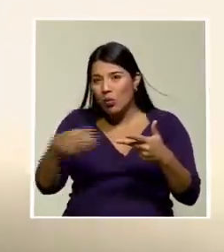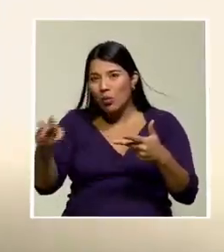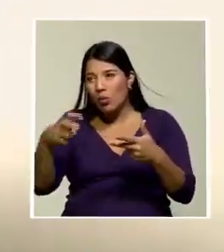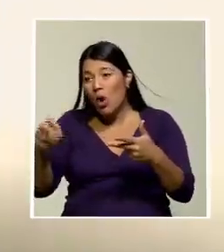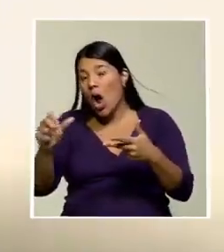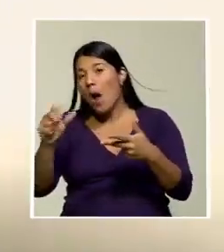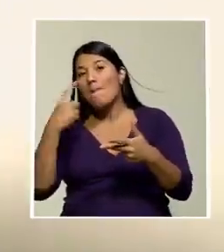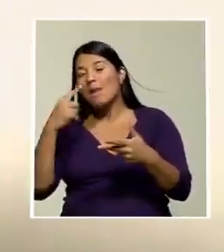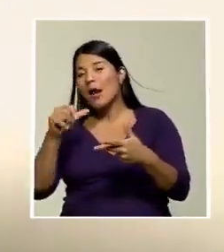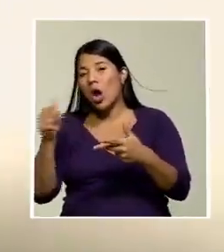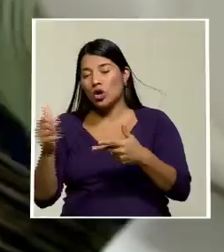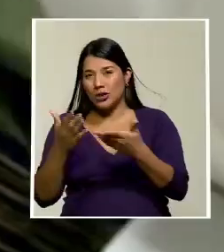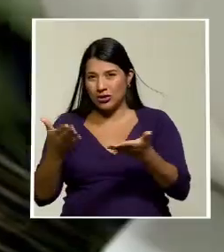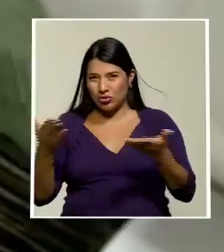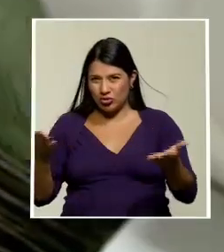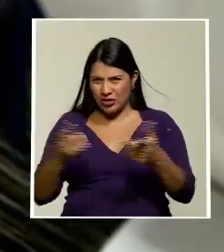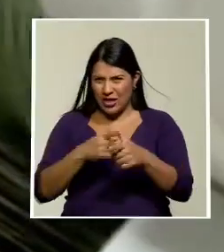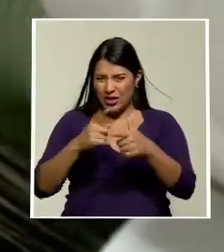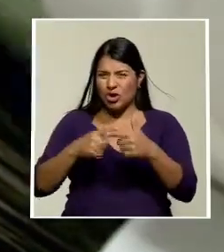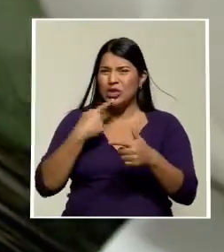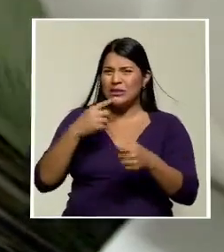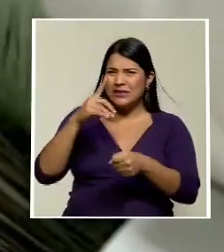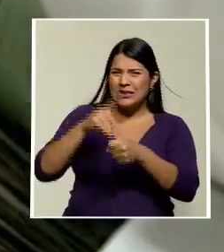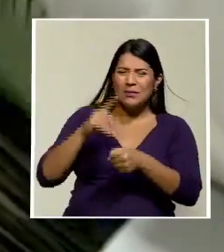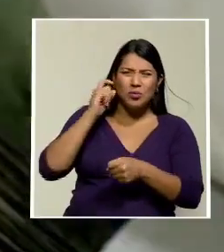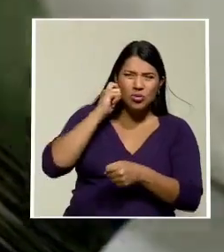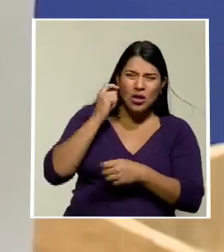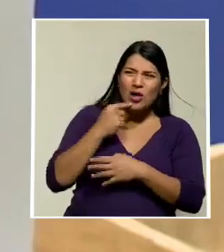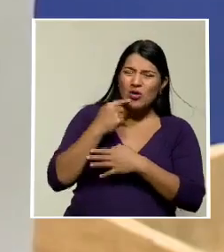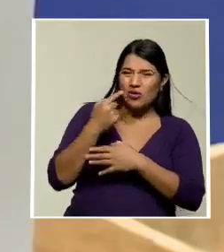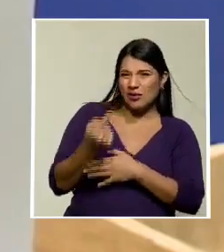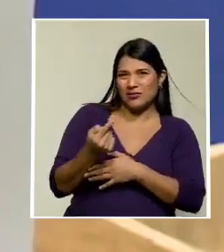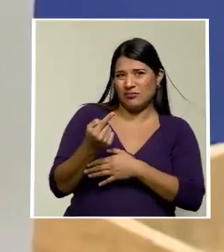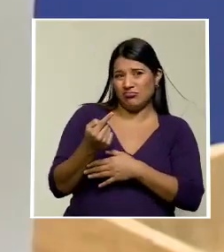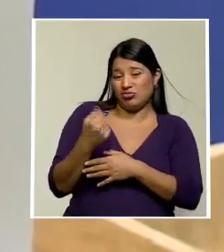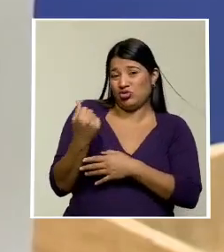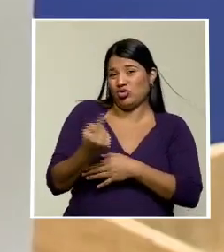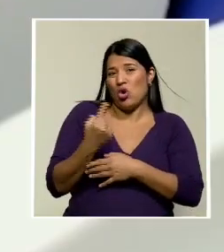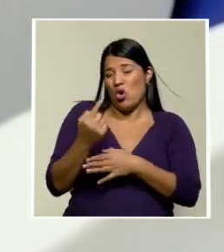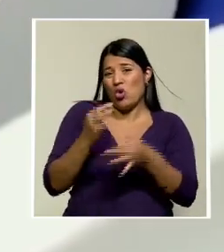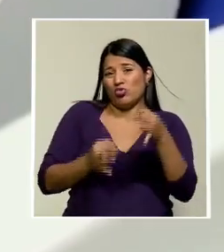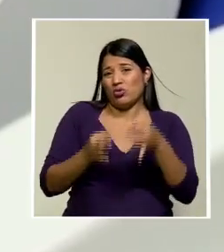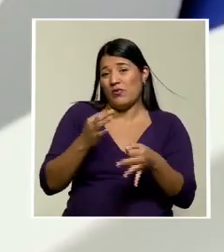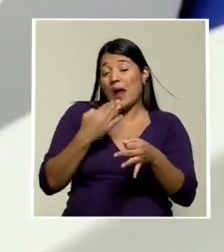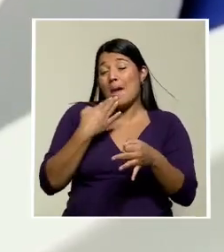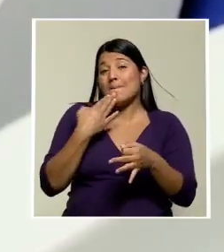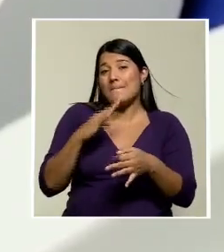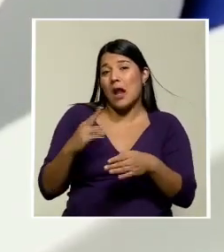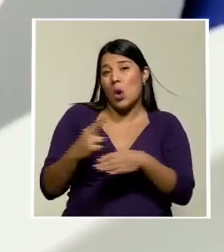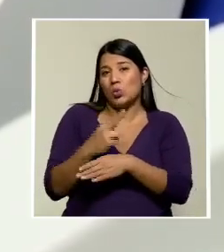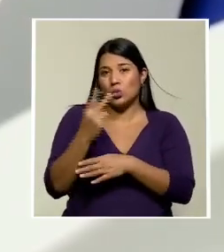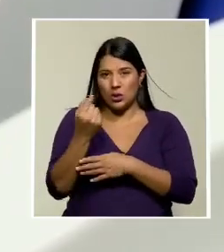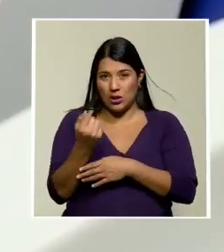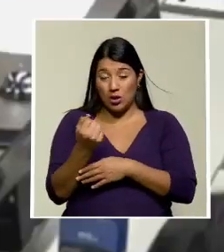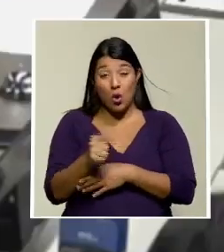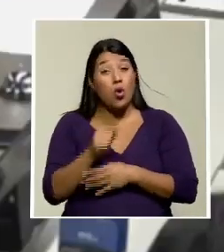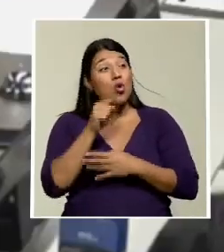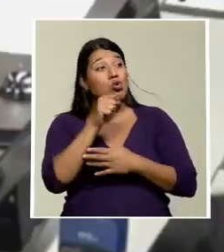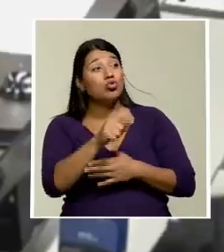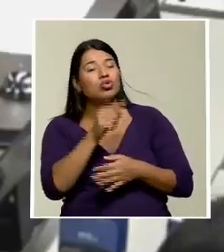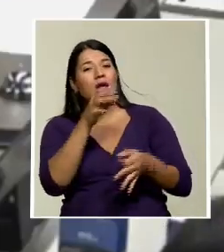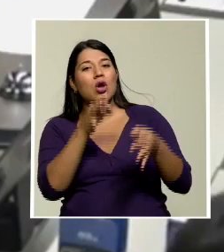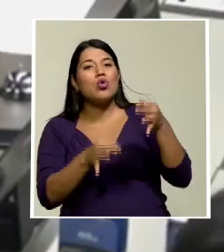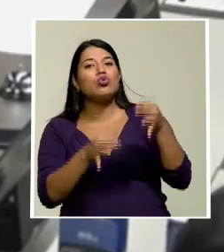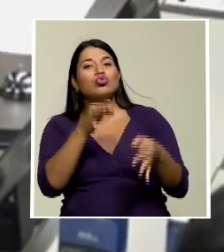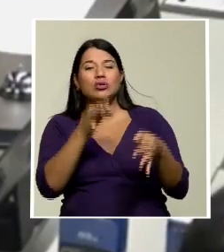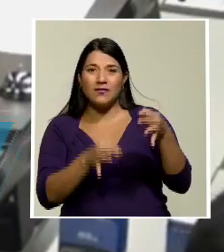Valladares fue dar pie a una justificación de una malversación de fondos. Es que usted justifica a partir